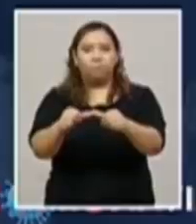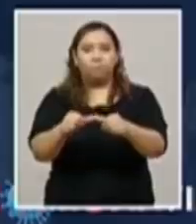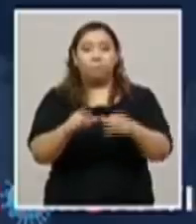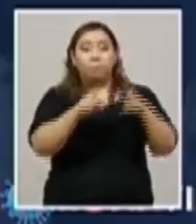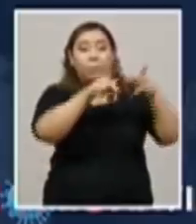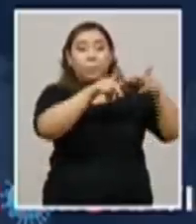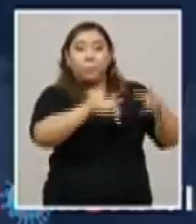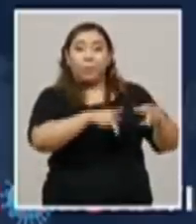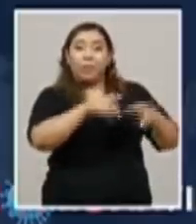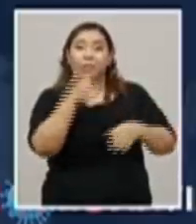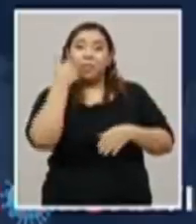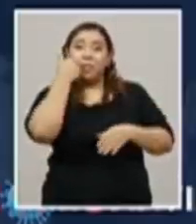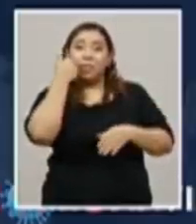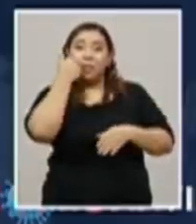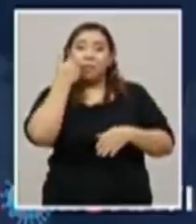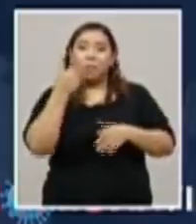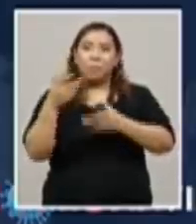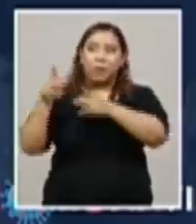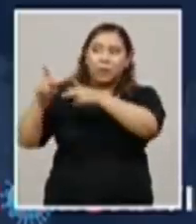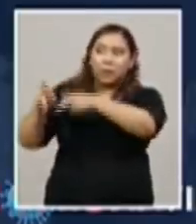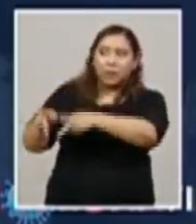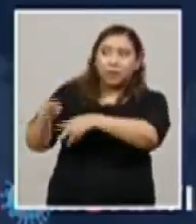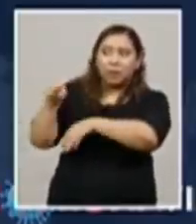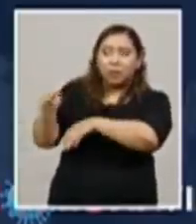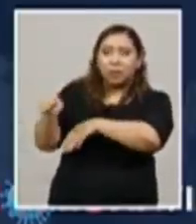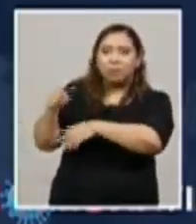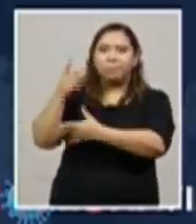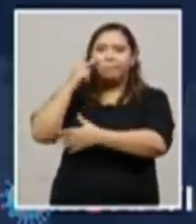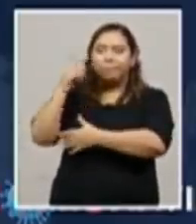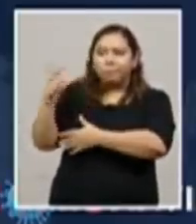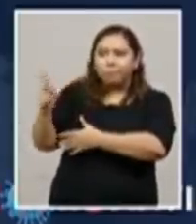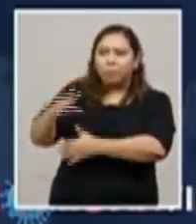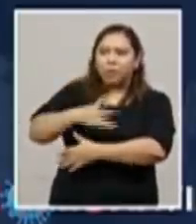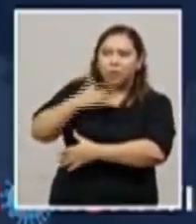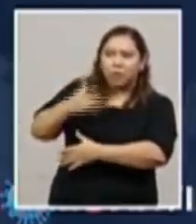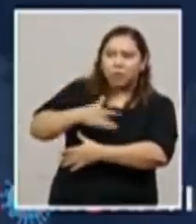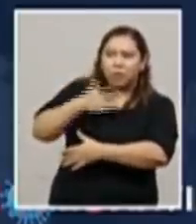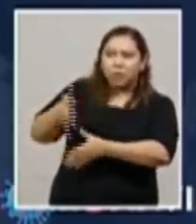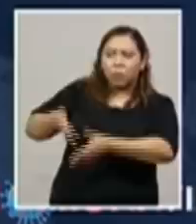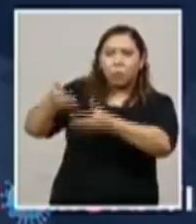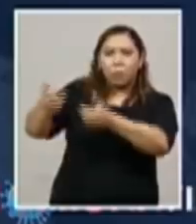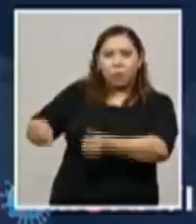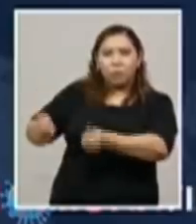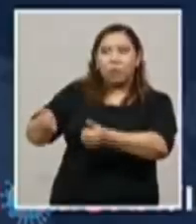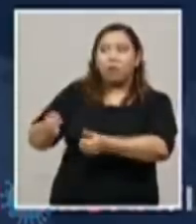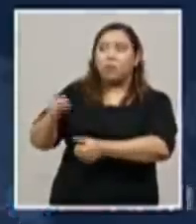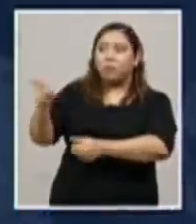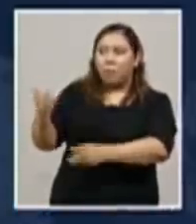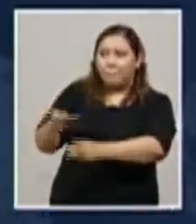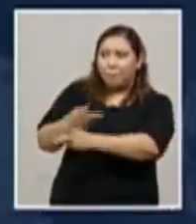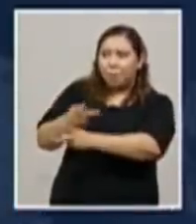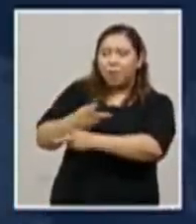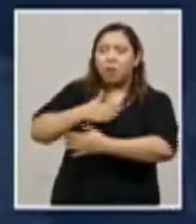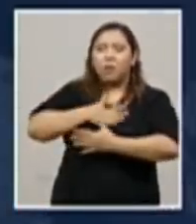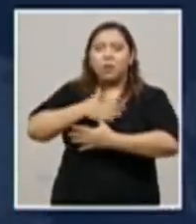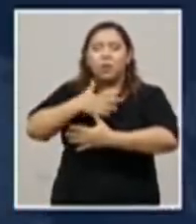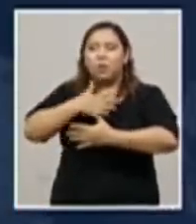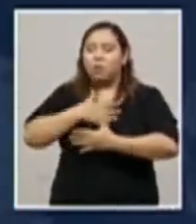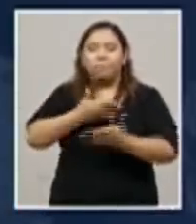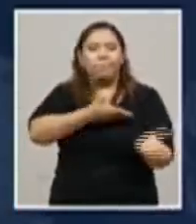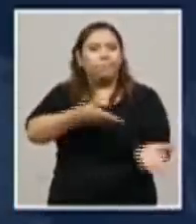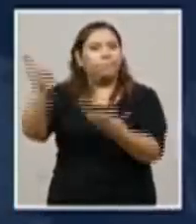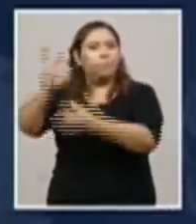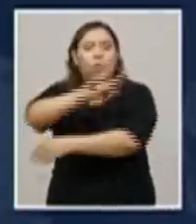que presentan las personas que están cerca de nosotros para que las podamos llevar a tiempo a recibir una atención médica.